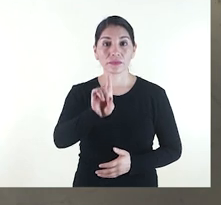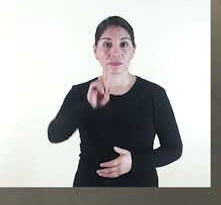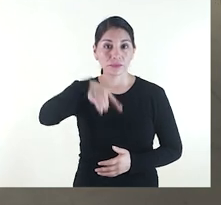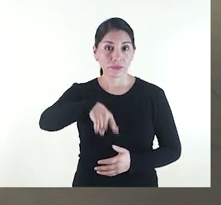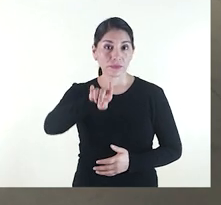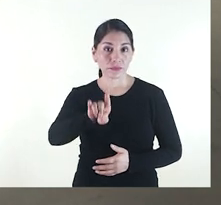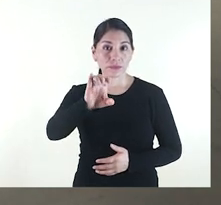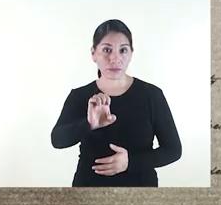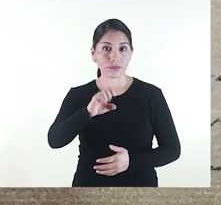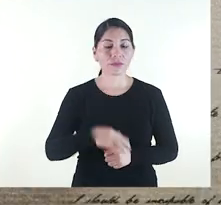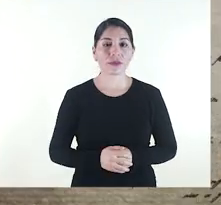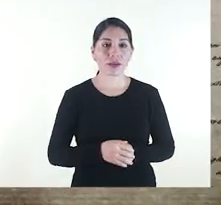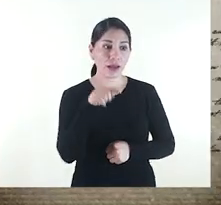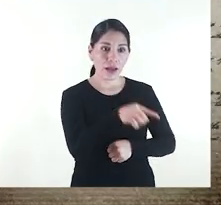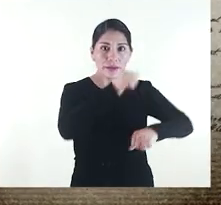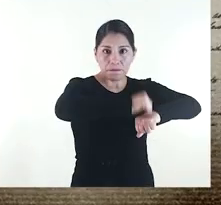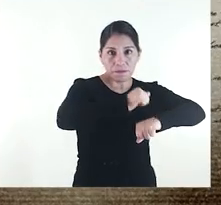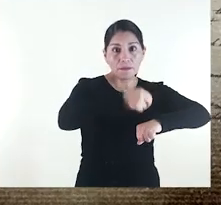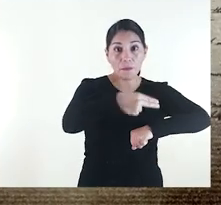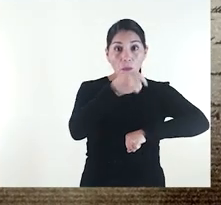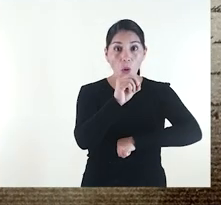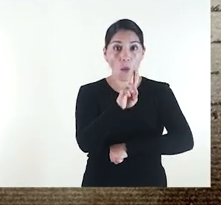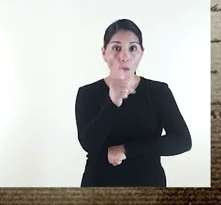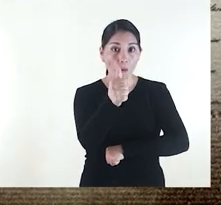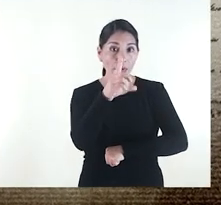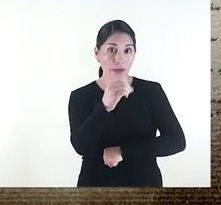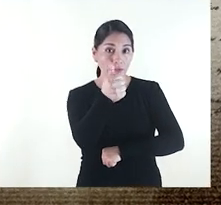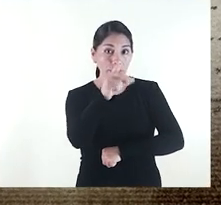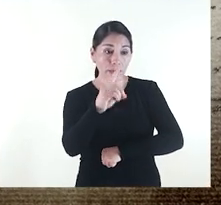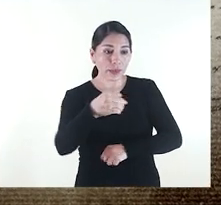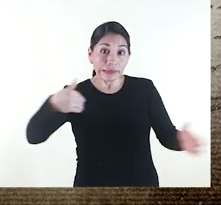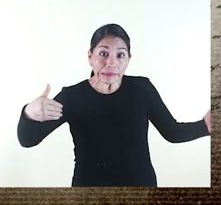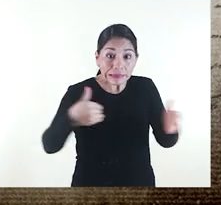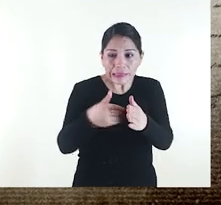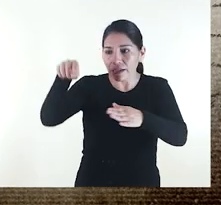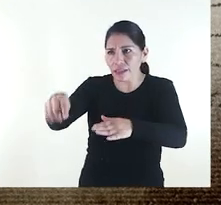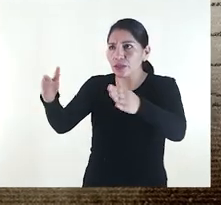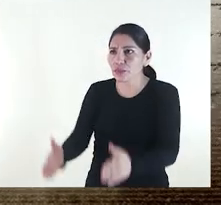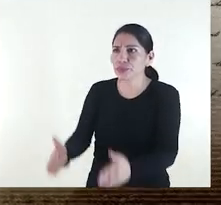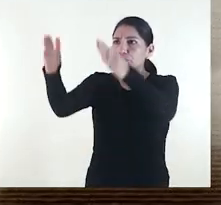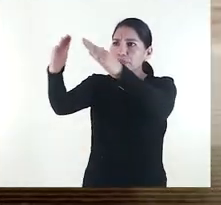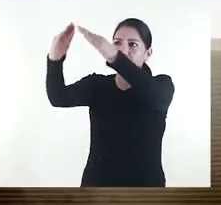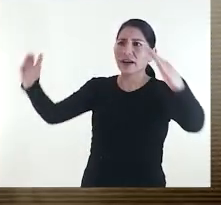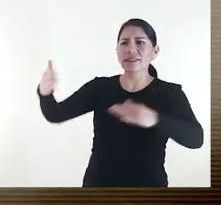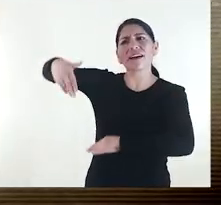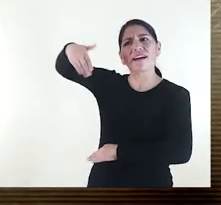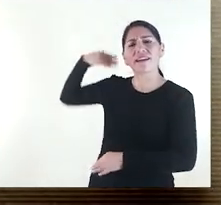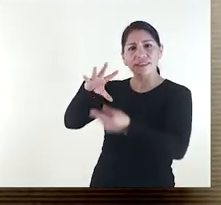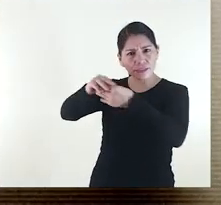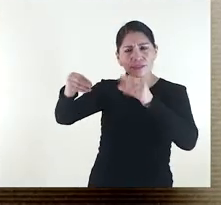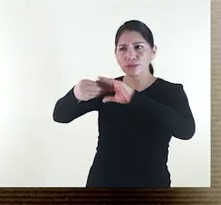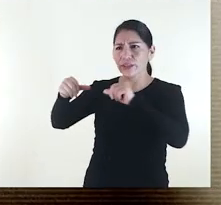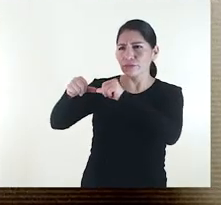El Buque Muy cerca de la famosa Peña Horadada, se encuentra este imponente edificio cuya leyenda ha